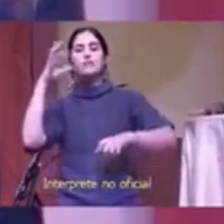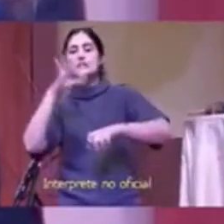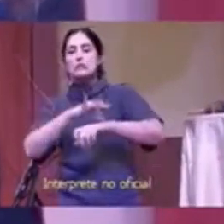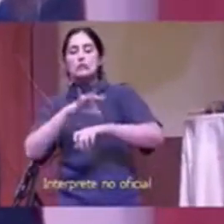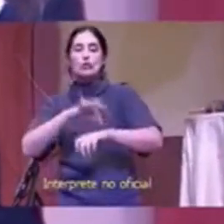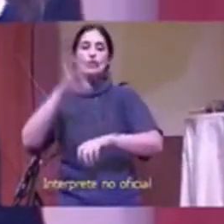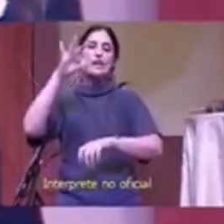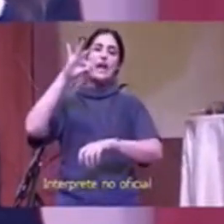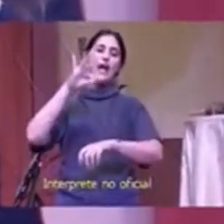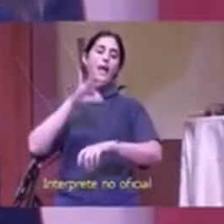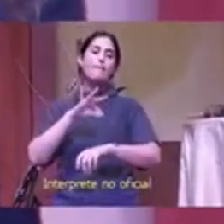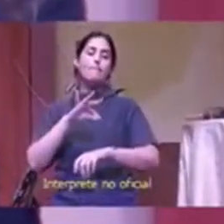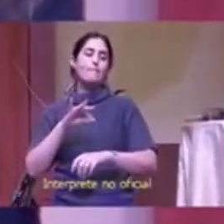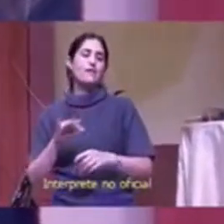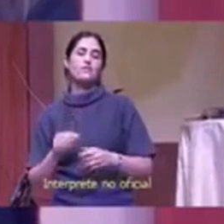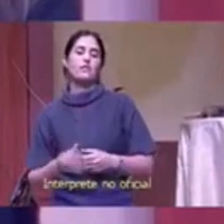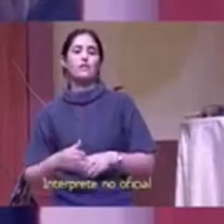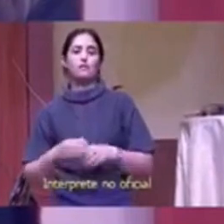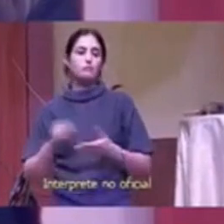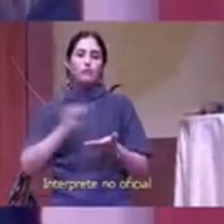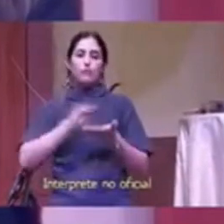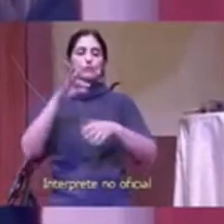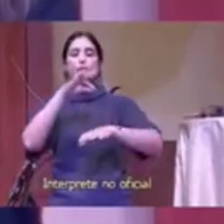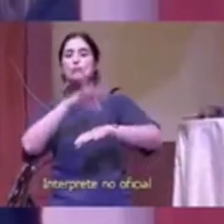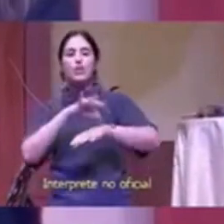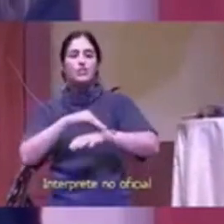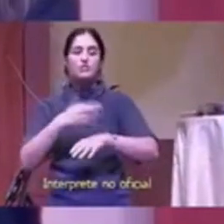sos un cristiano joven